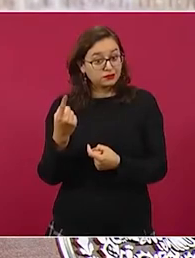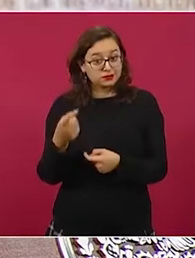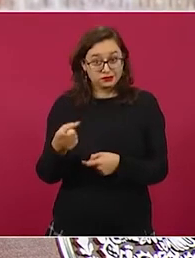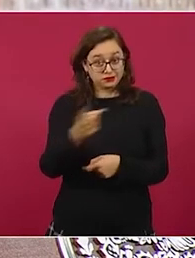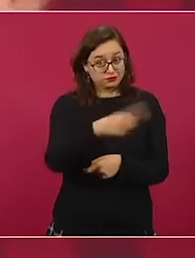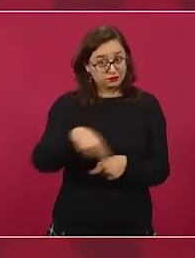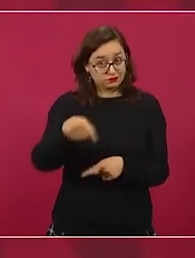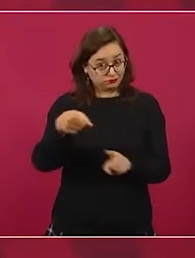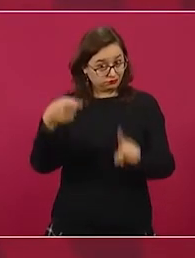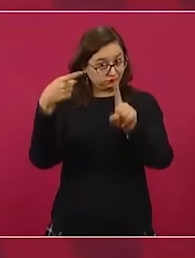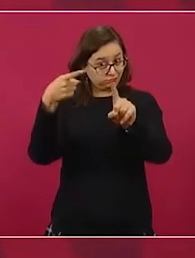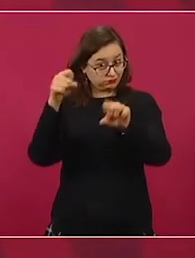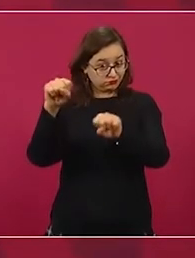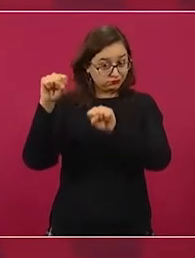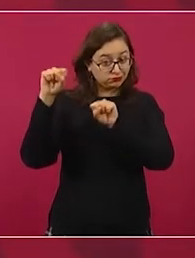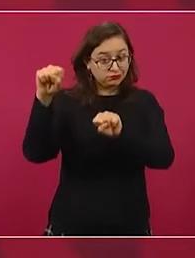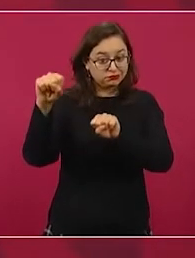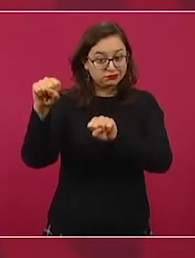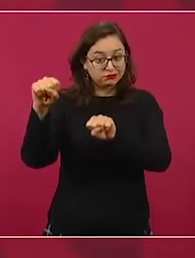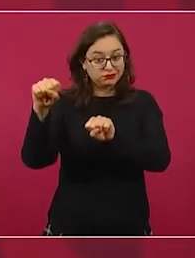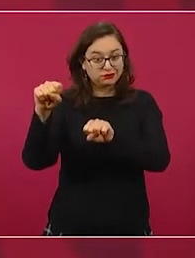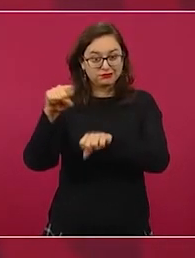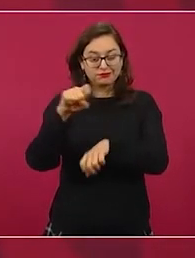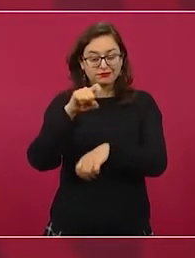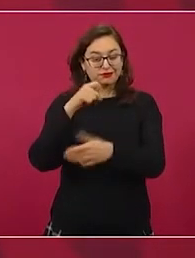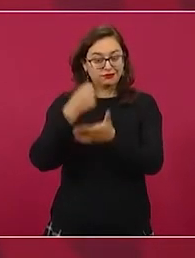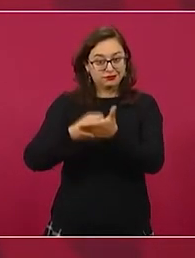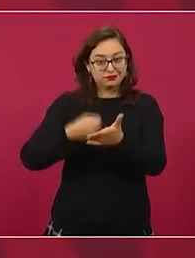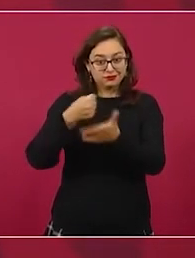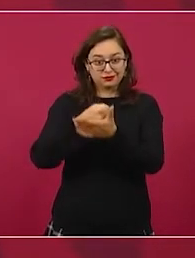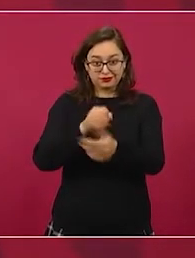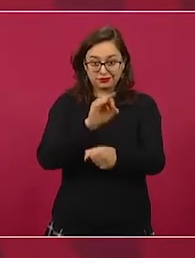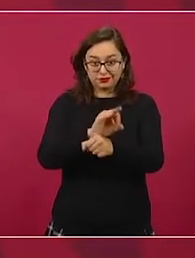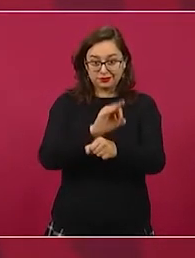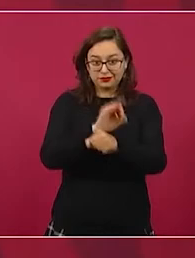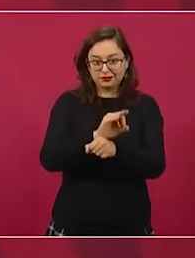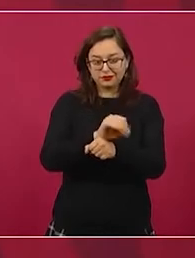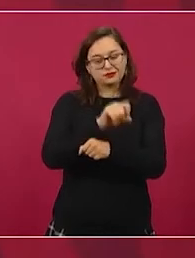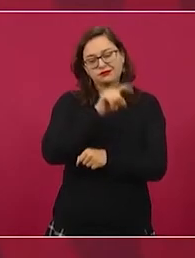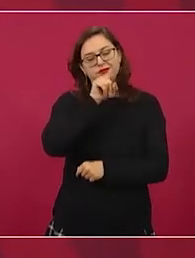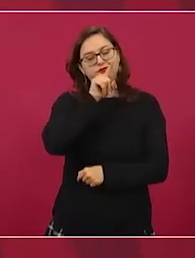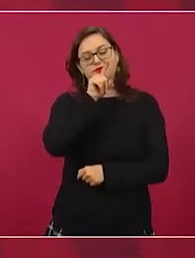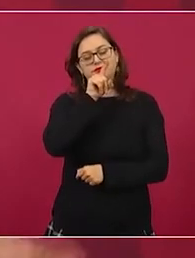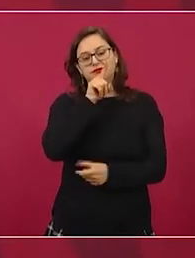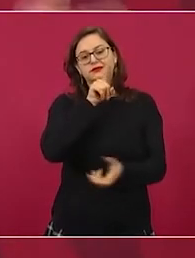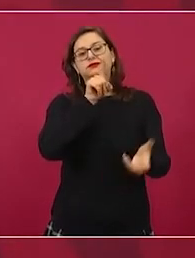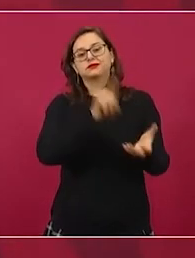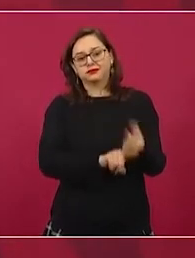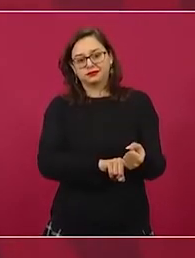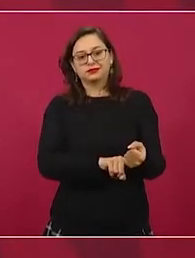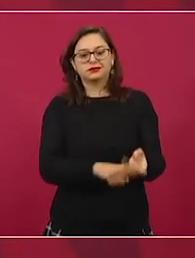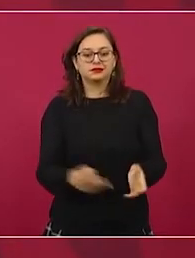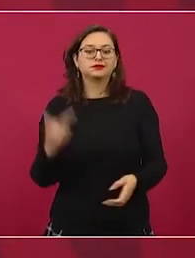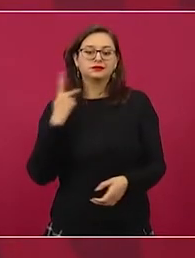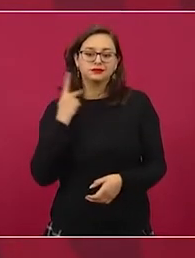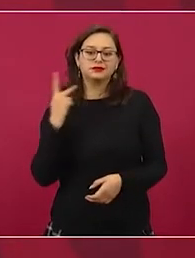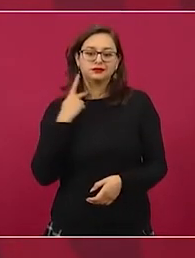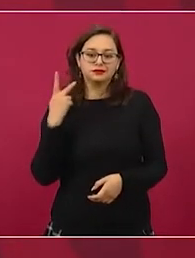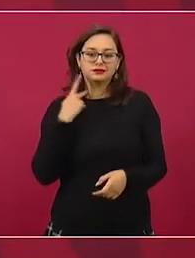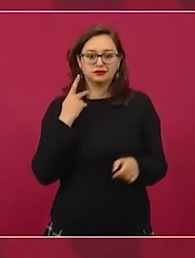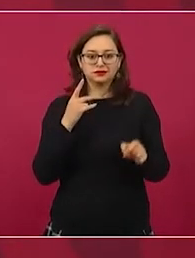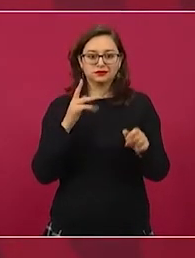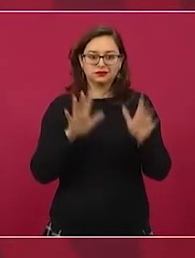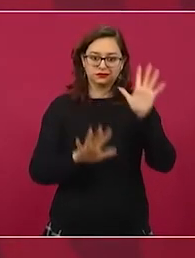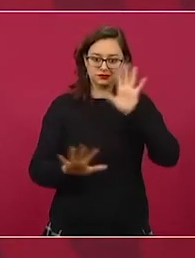la causa que significa defender a usuarios por altas tarifas, sino también con propósitos políticos,